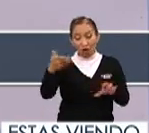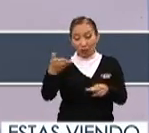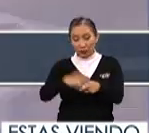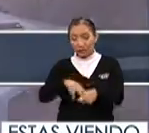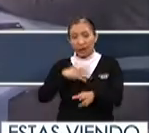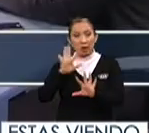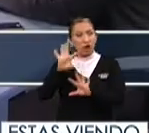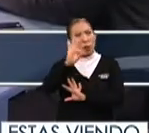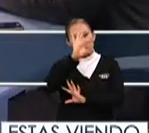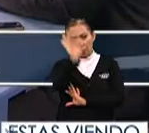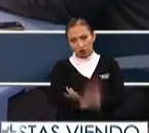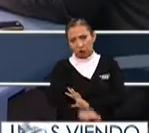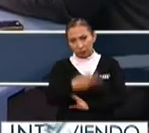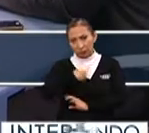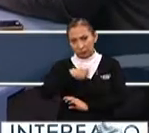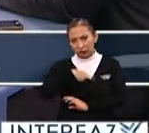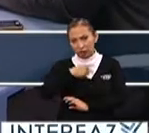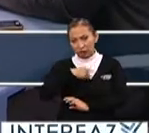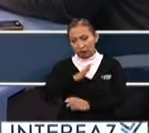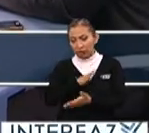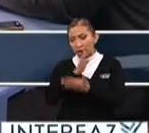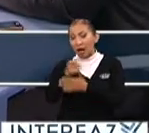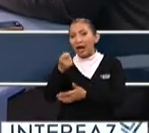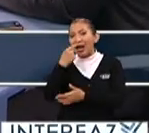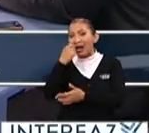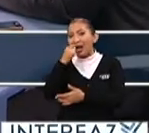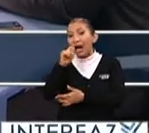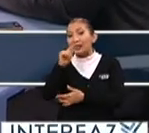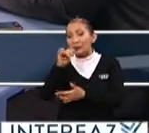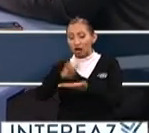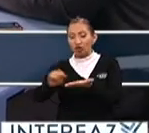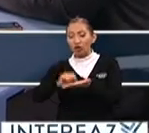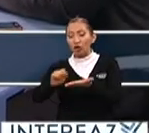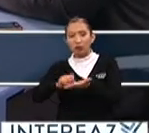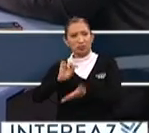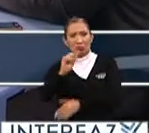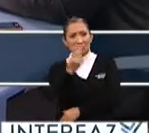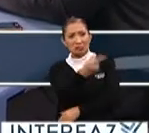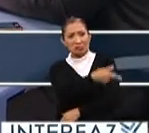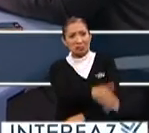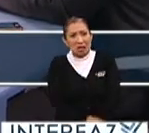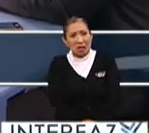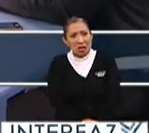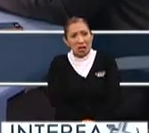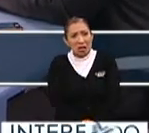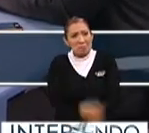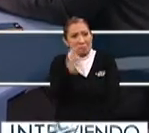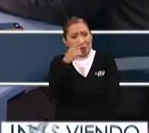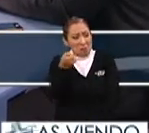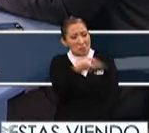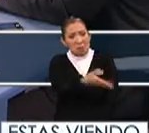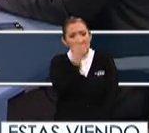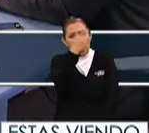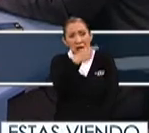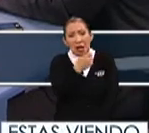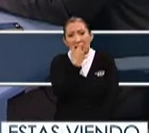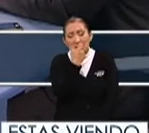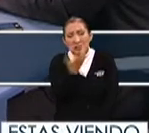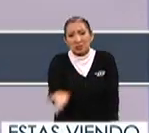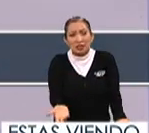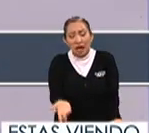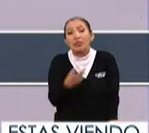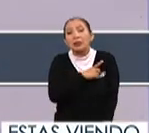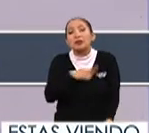hospital cerca del 40% de los antibióticos que están prescritos no son necesarios en ese momento. Entonces, tenemos que